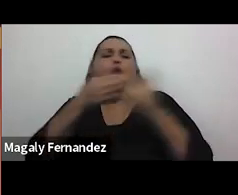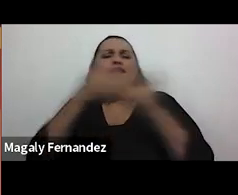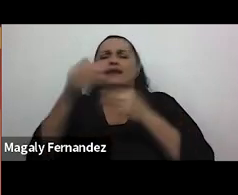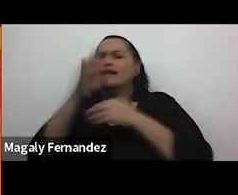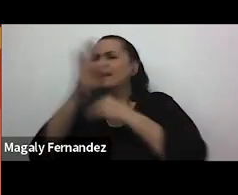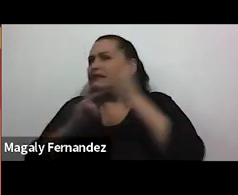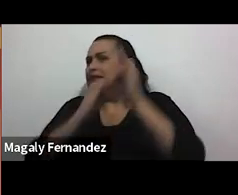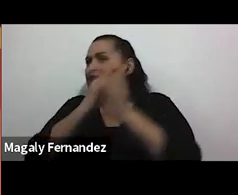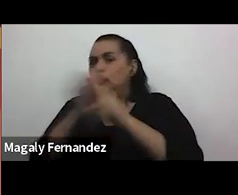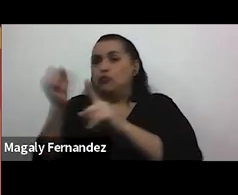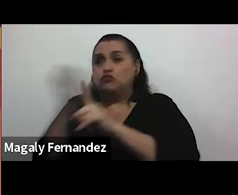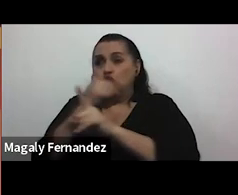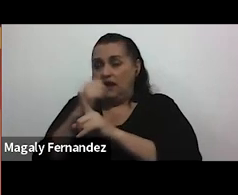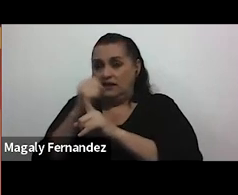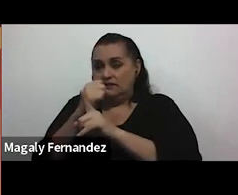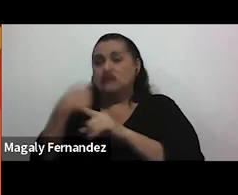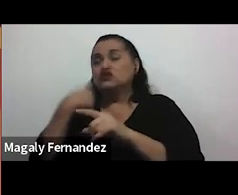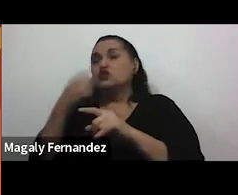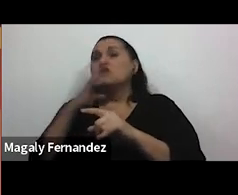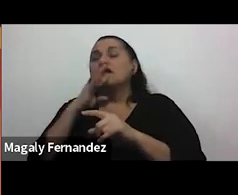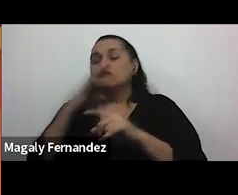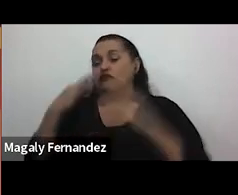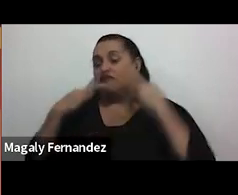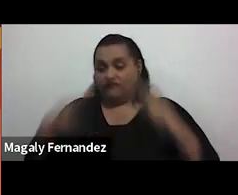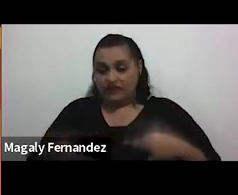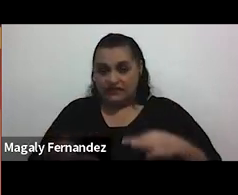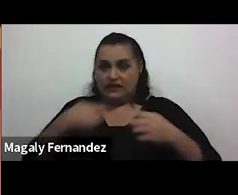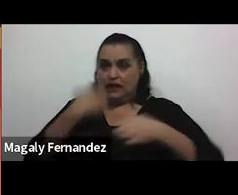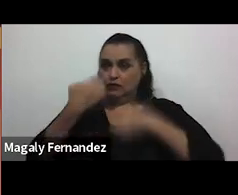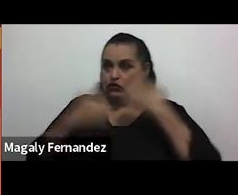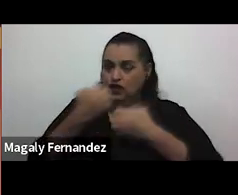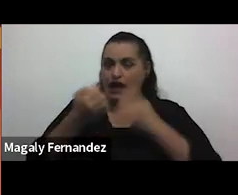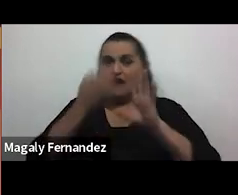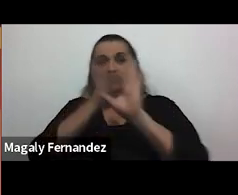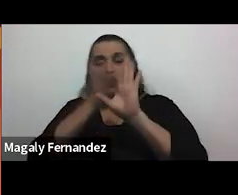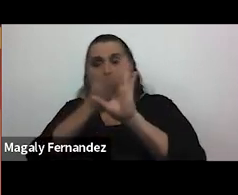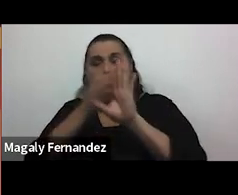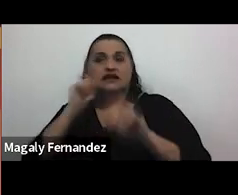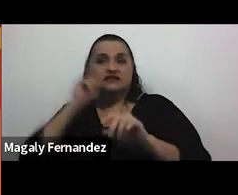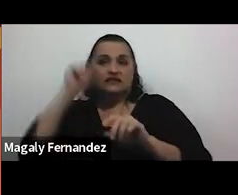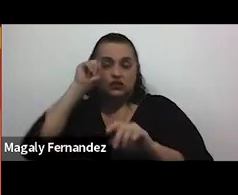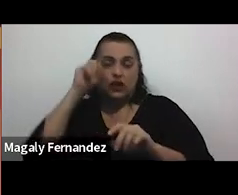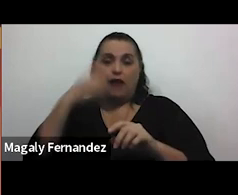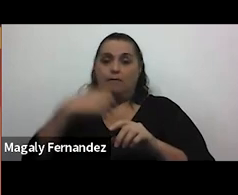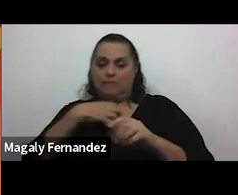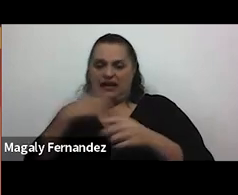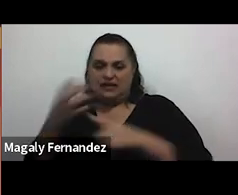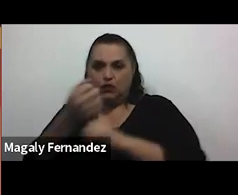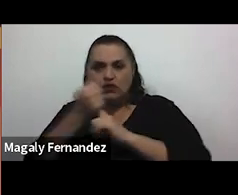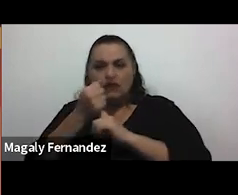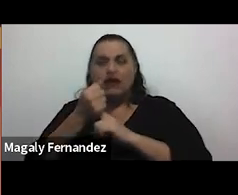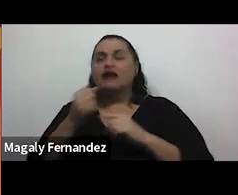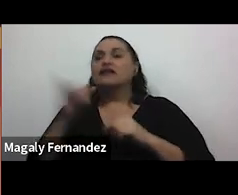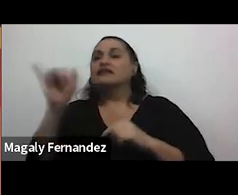me refiero a violencia física violencia emocional psicológica sexual patrimonial o